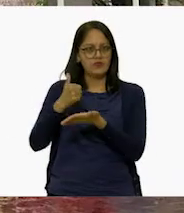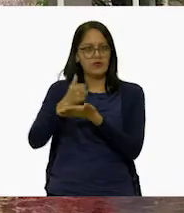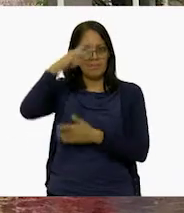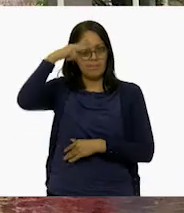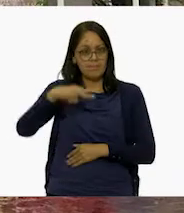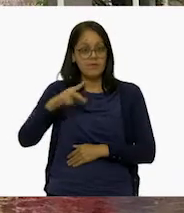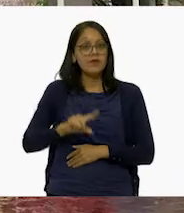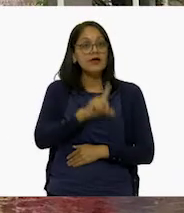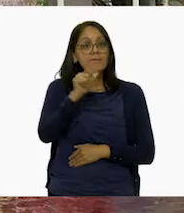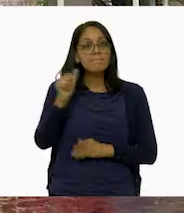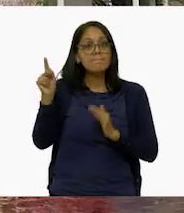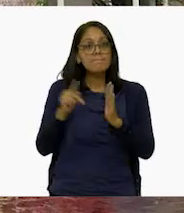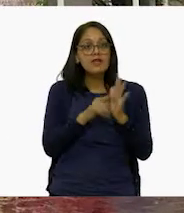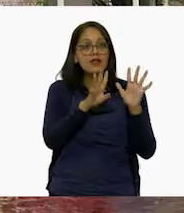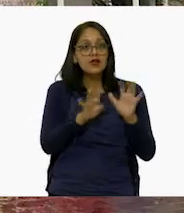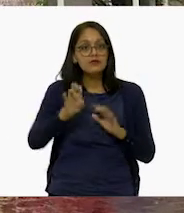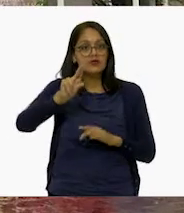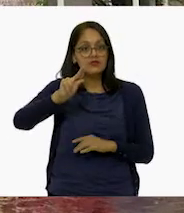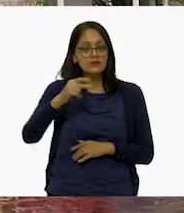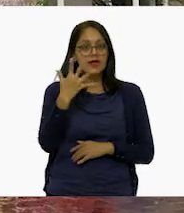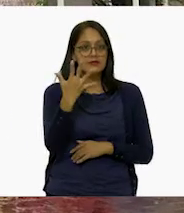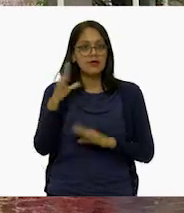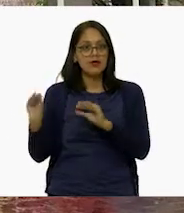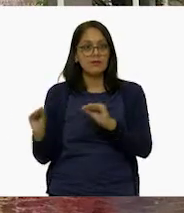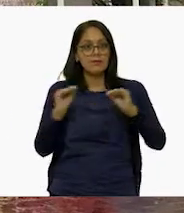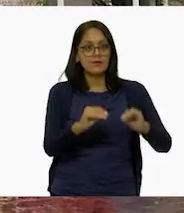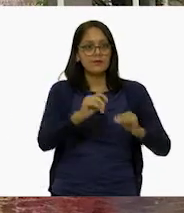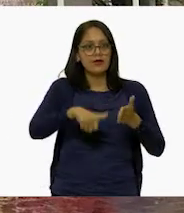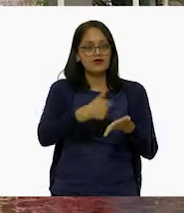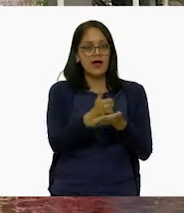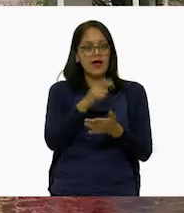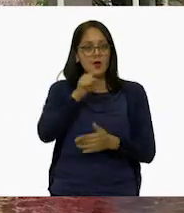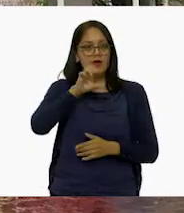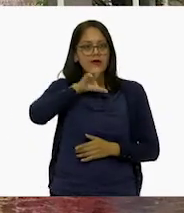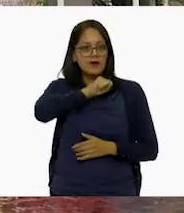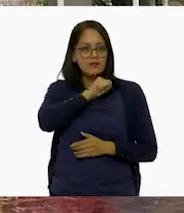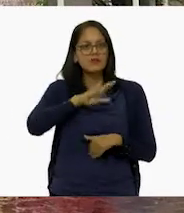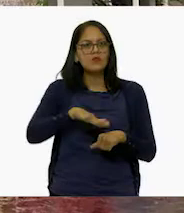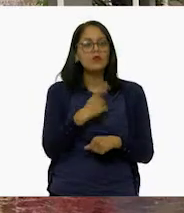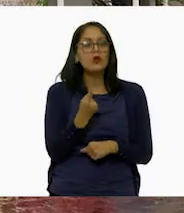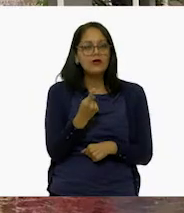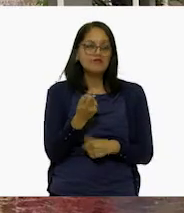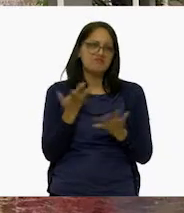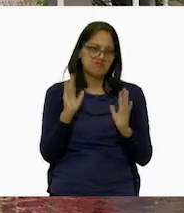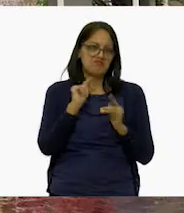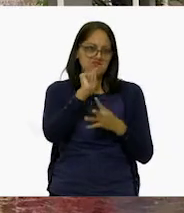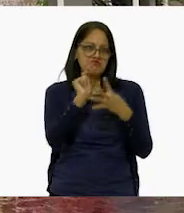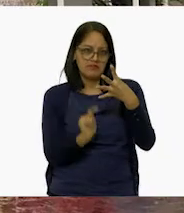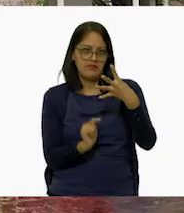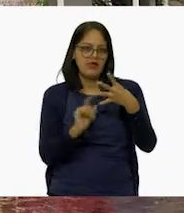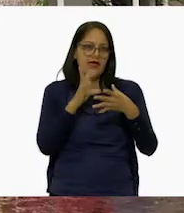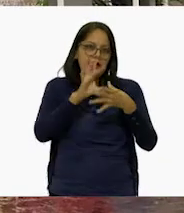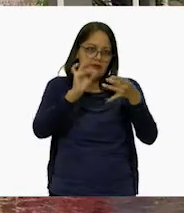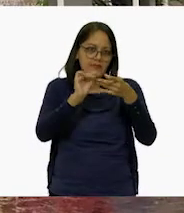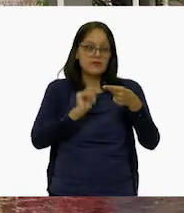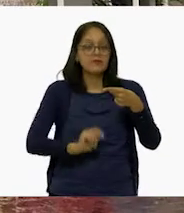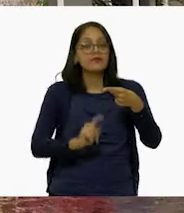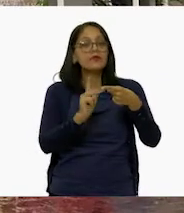Ciudad de México, pero en 1985 se trasladó a la Ciudad de Aguascalientes por diferentes argumentos. Uno de